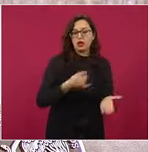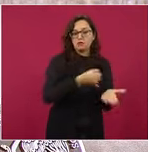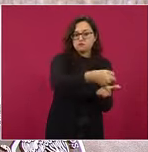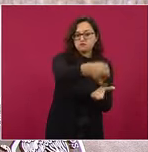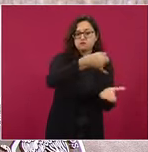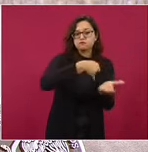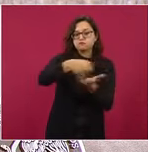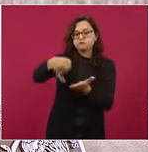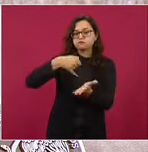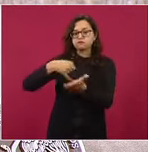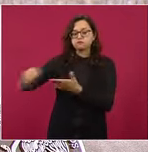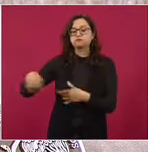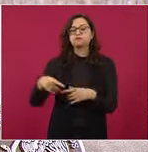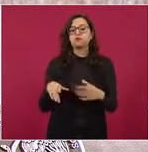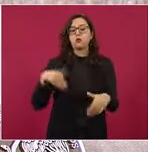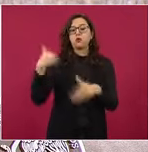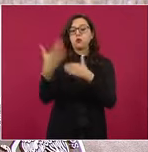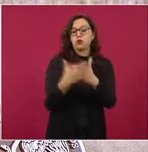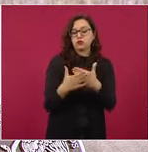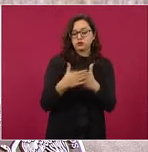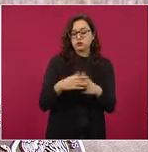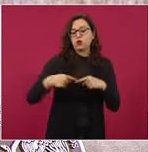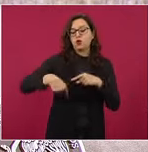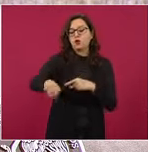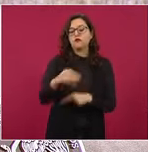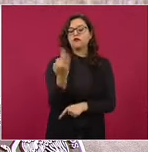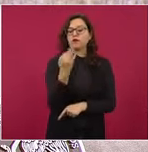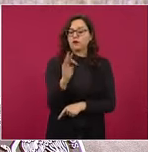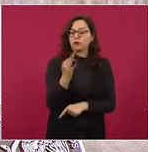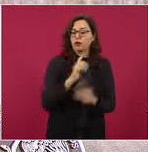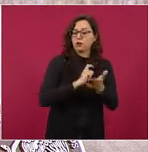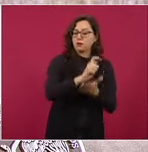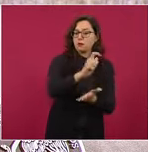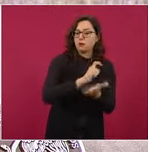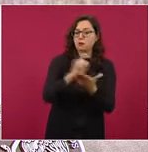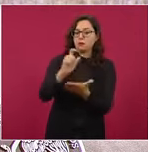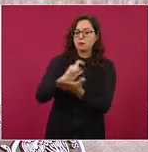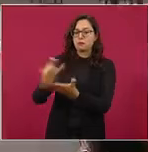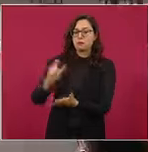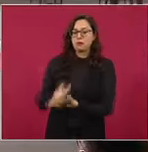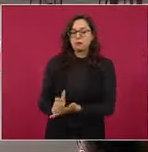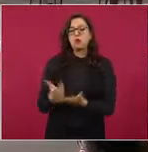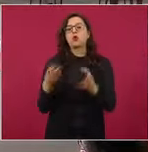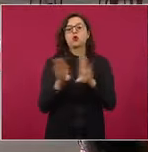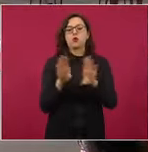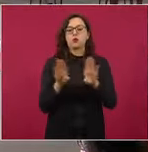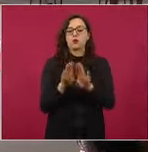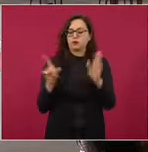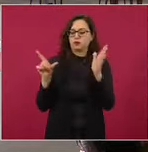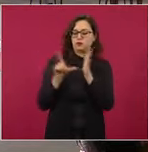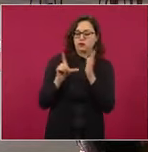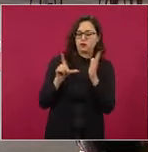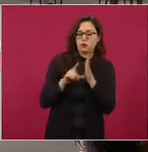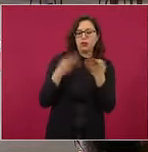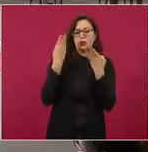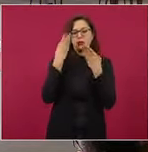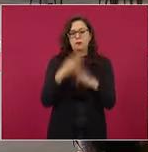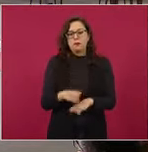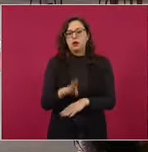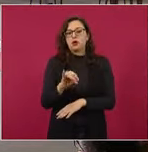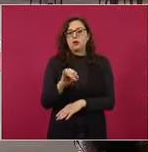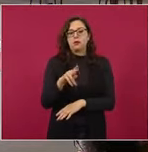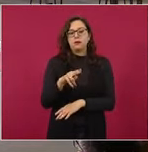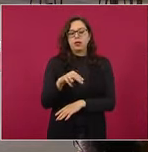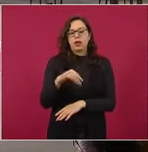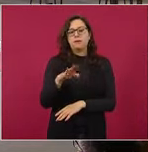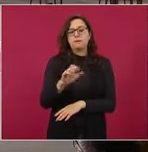a realizarse en el mes de febrero. Ellos reciben su pago a través de tarjetas del Banco del Bienestar, de tal